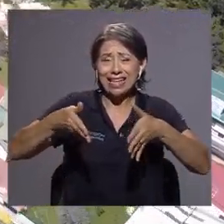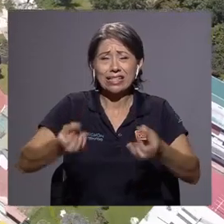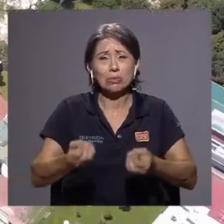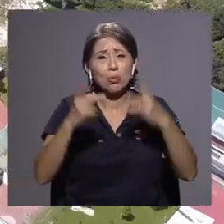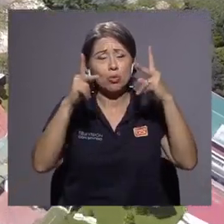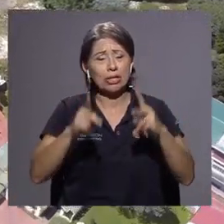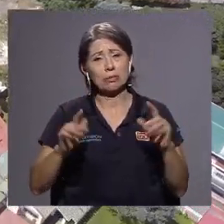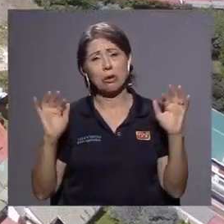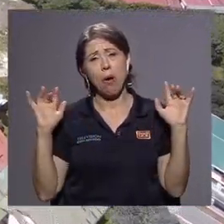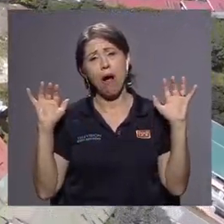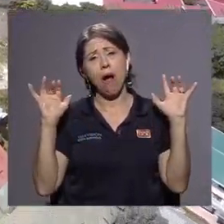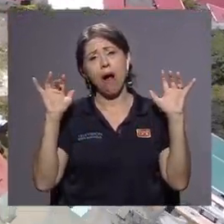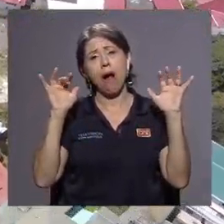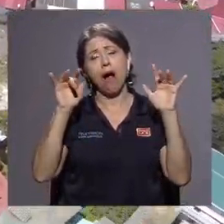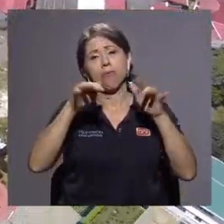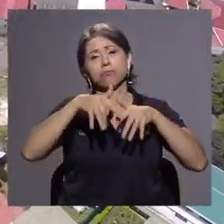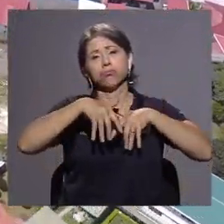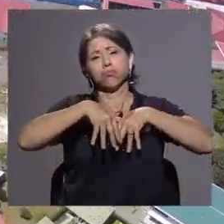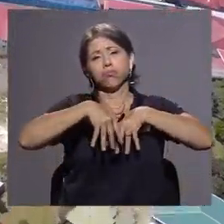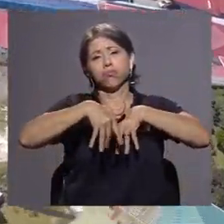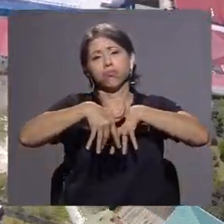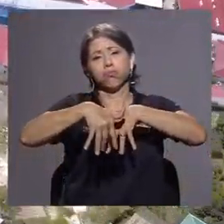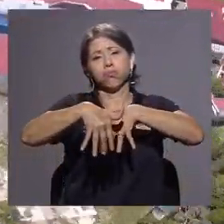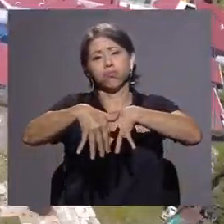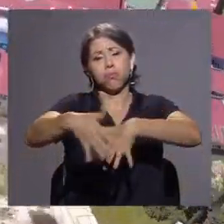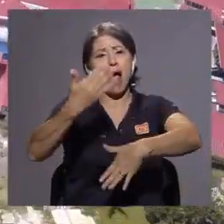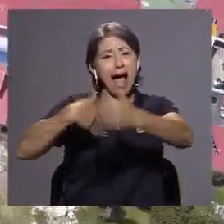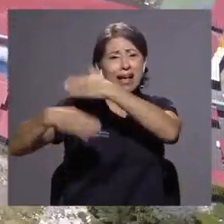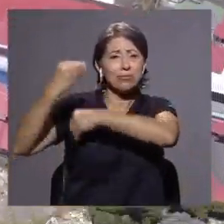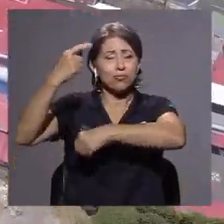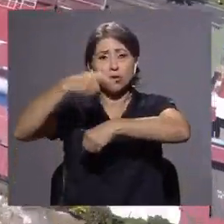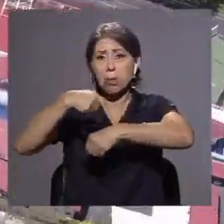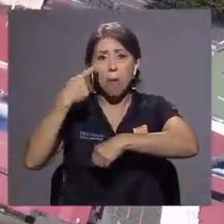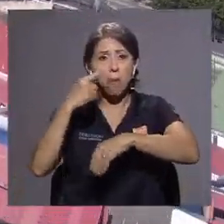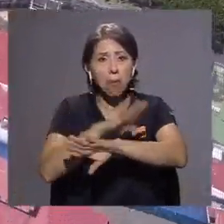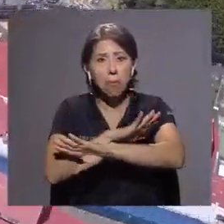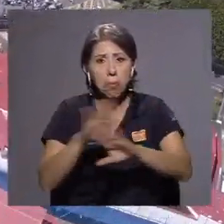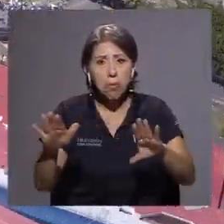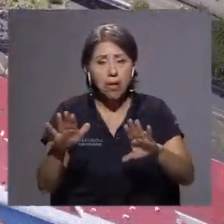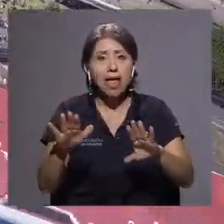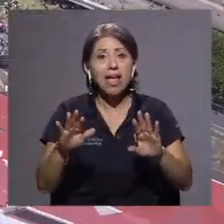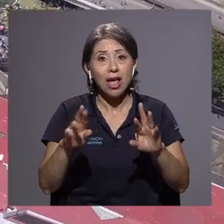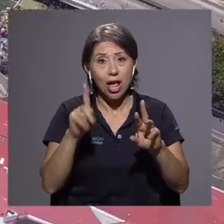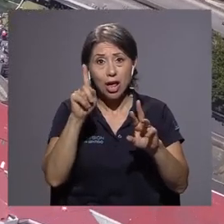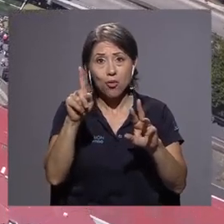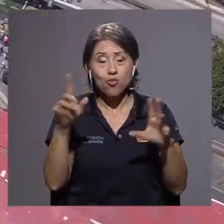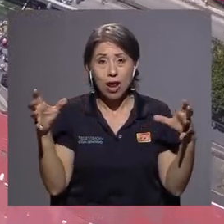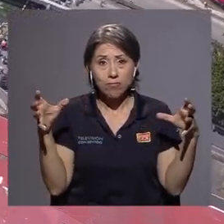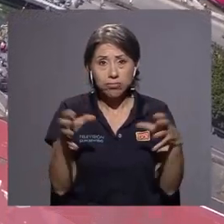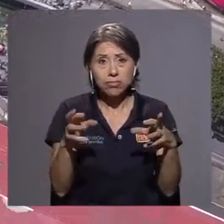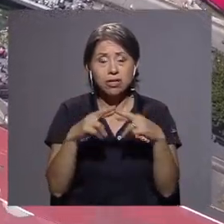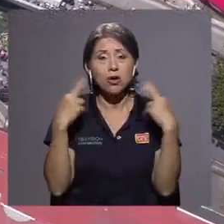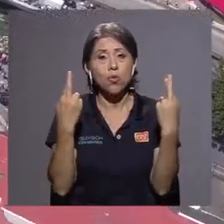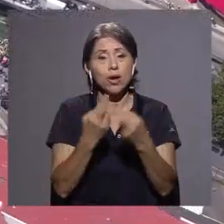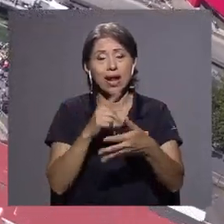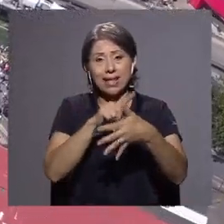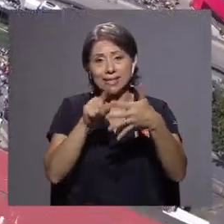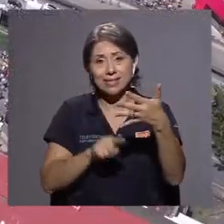personas en la marcha que hacía tiempo no veíamos acá en un movimiento que reuniera a las cinco universidades públicas.